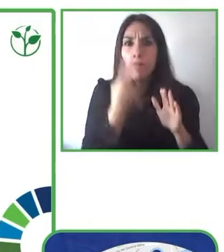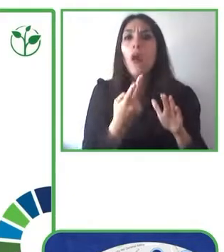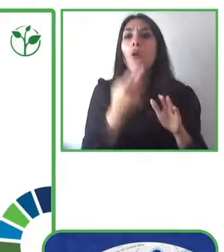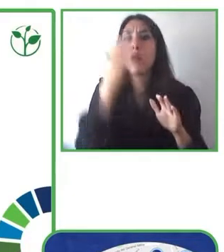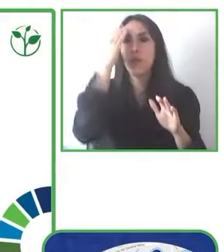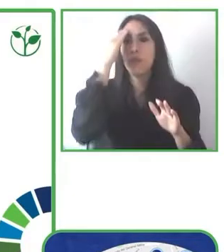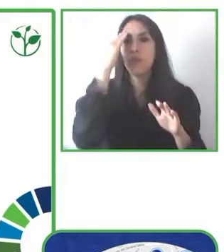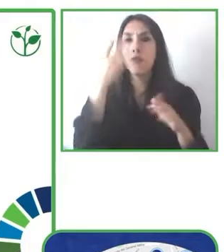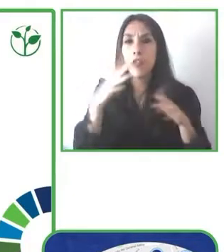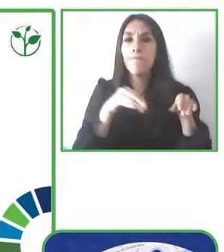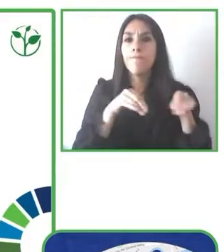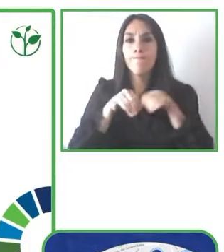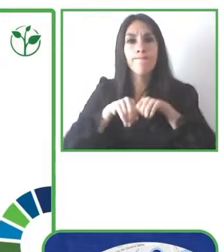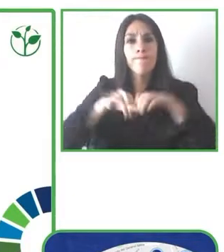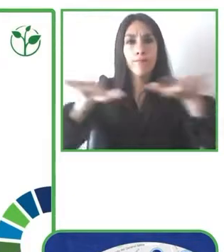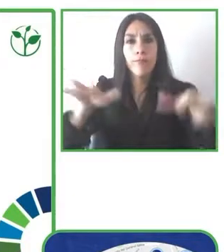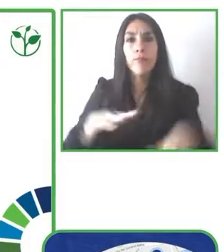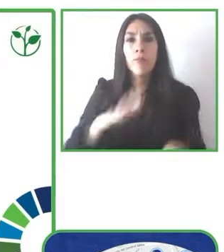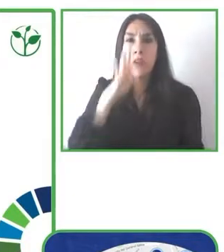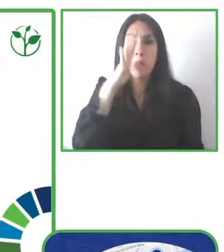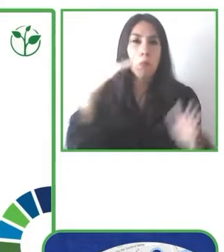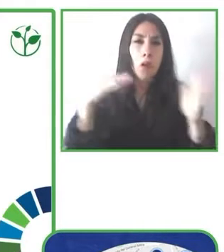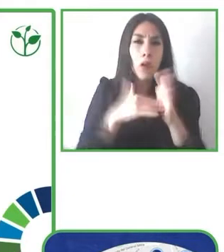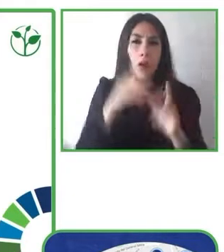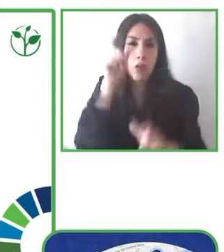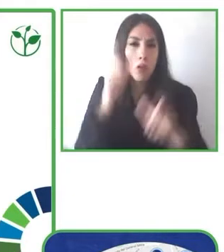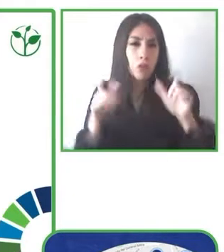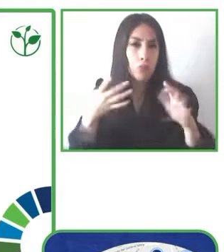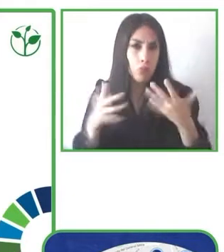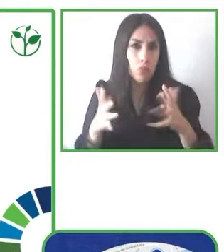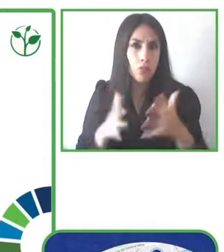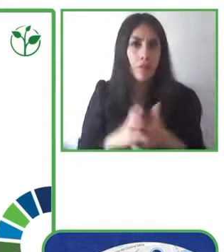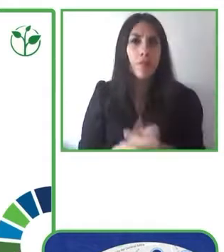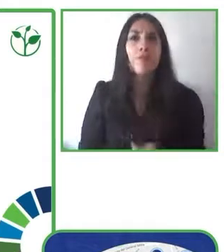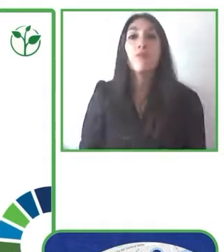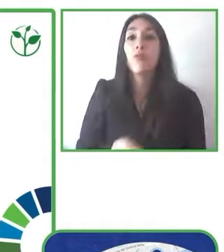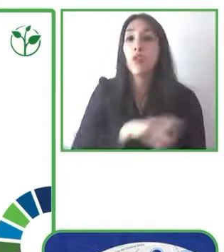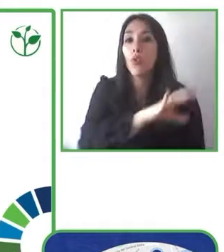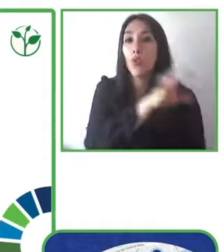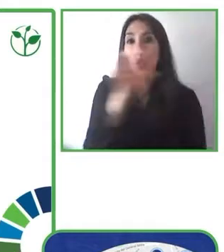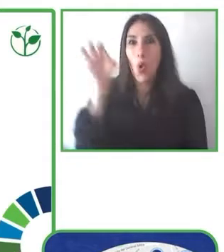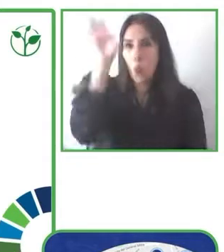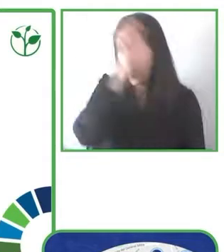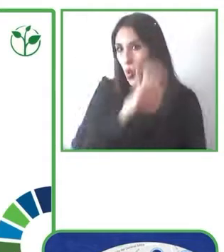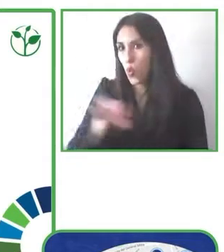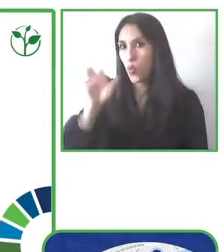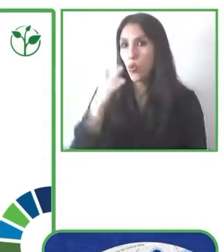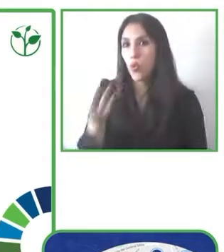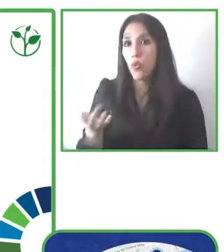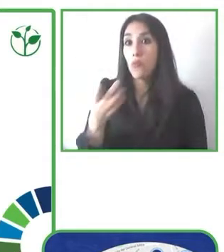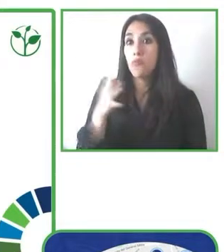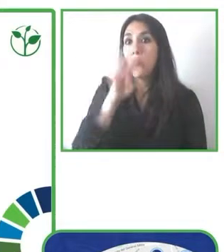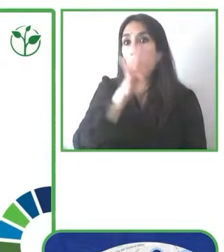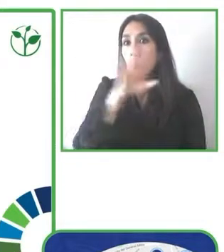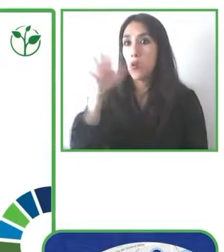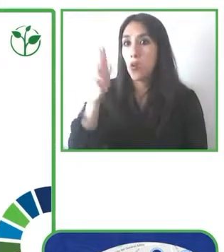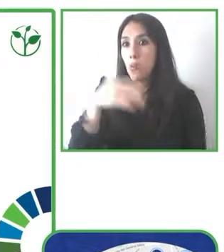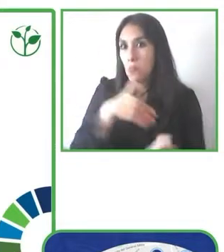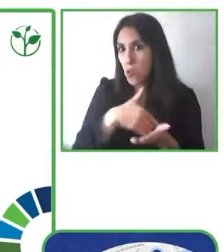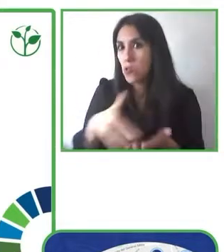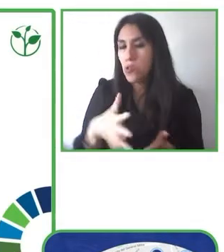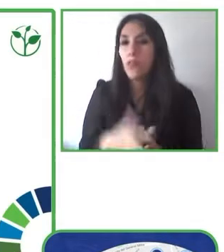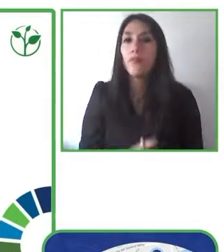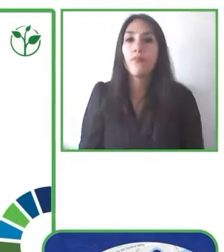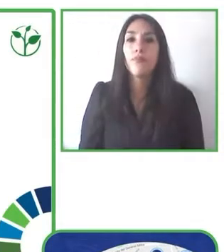mapeadas en nueve países en Europa, principalmente en España, más de 250.000 ayuntamientos que son ya ciudades part for this